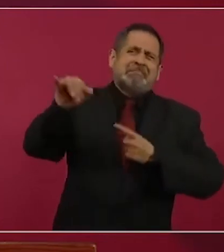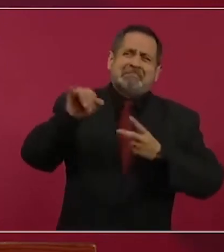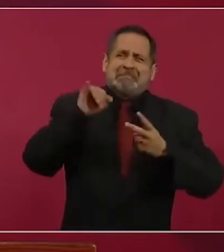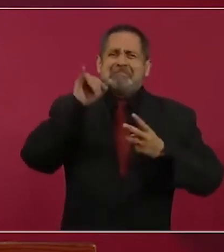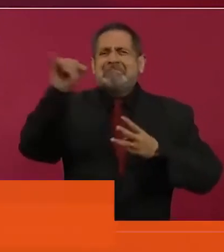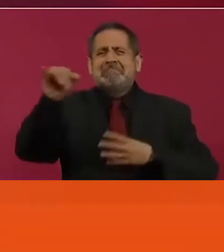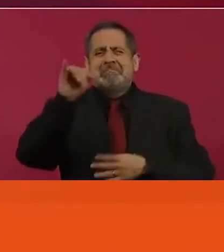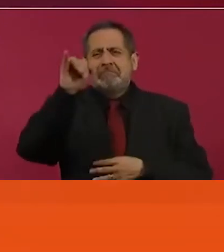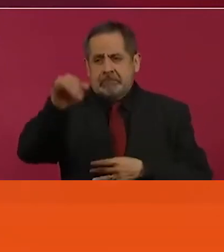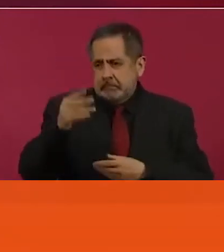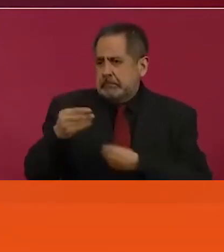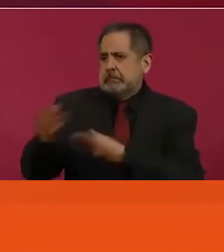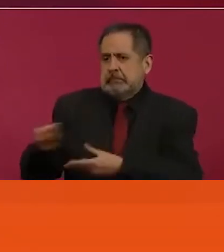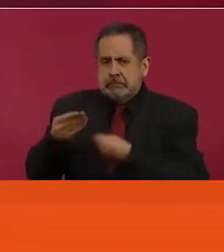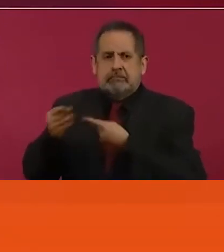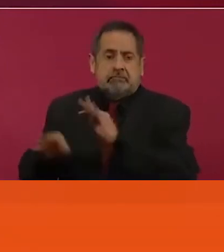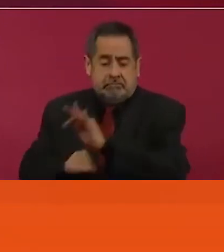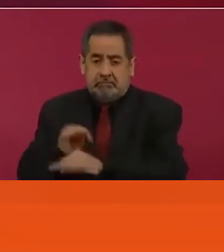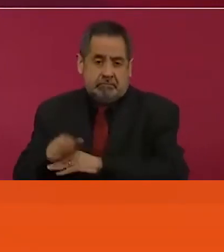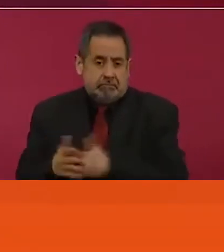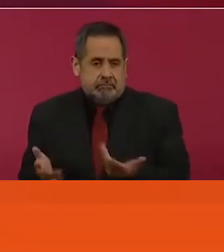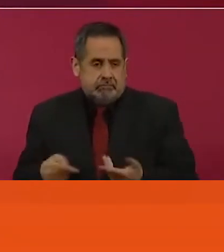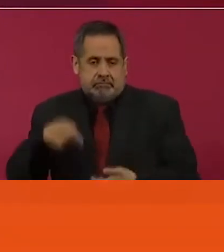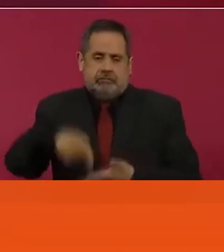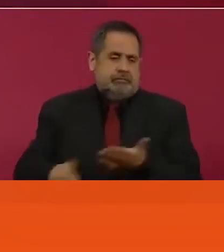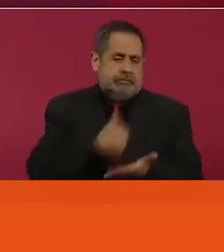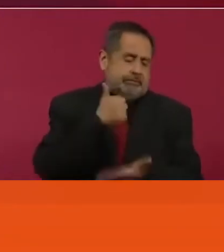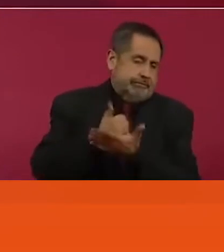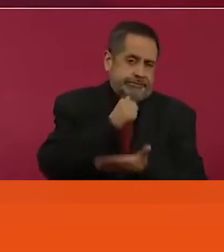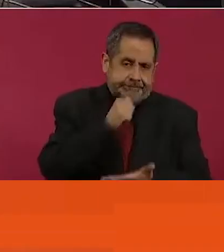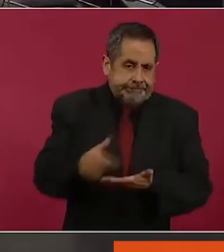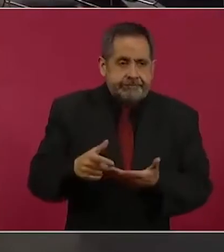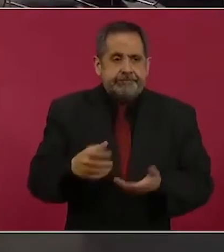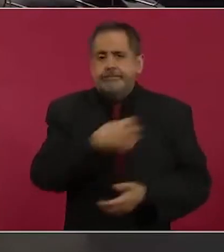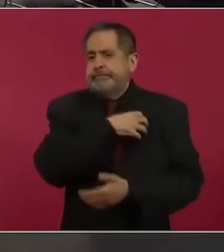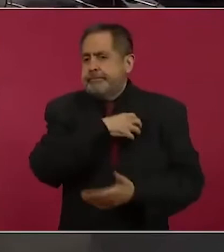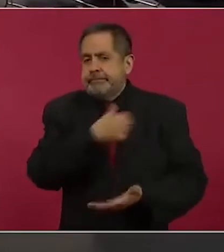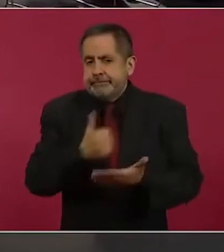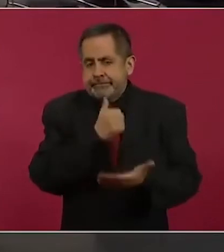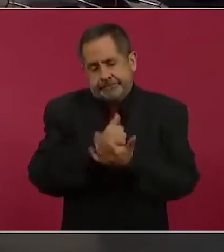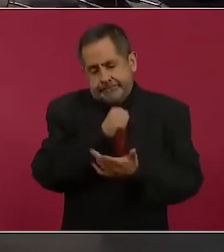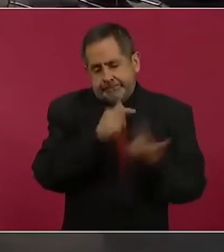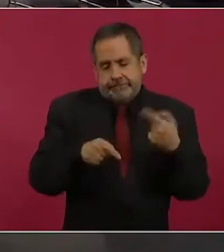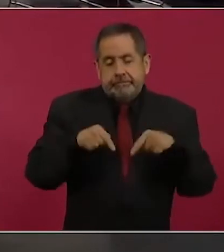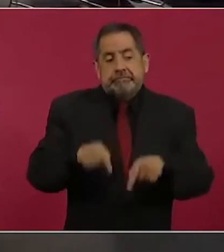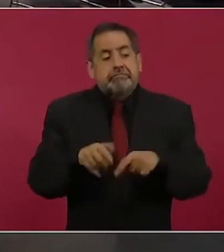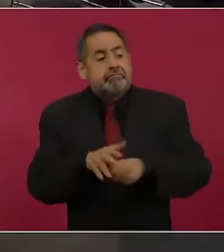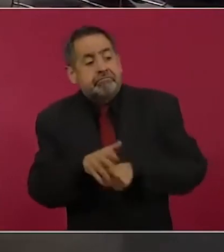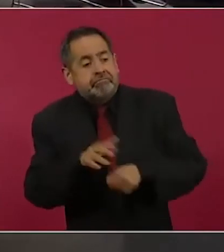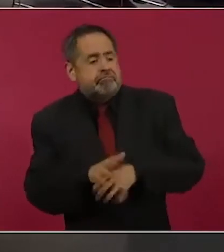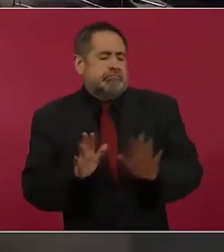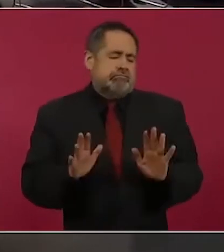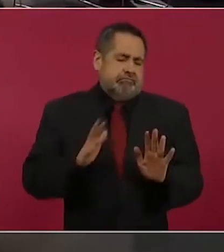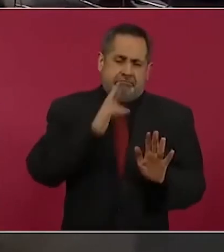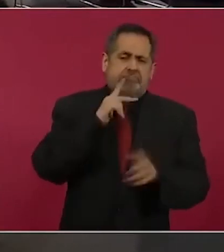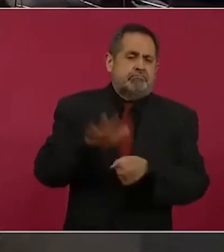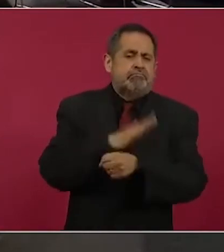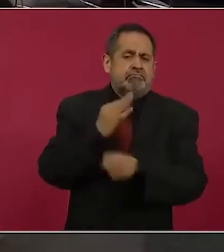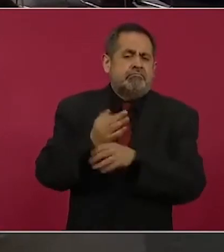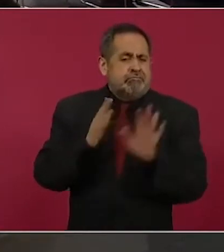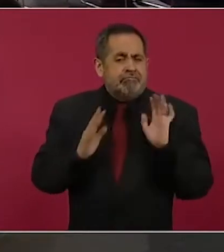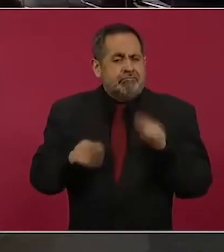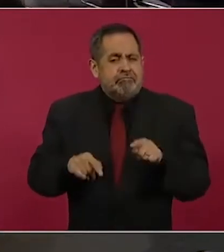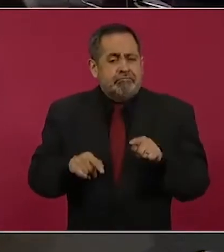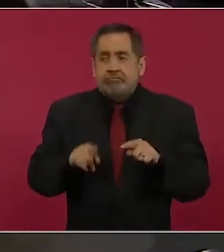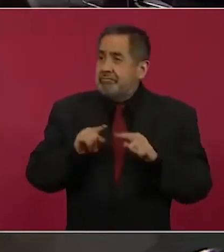pues porque no está en la capital, porque no está en los lugares en donde generalmente nosotros estamos de manera más